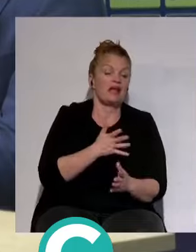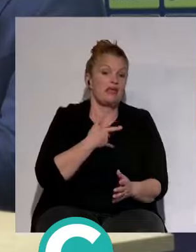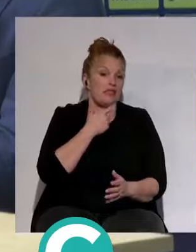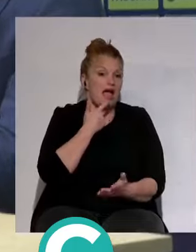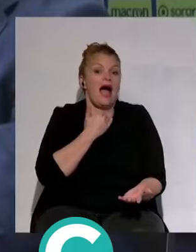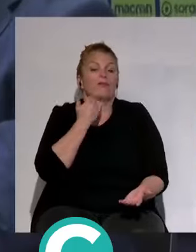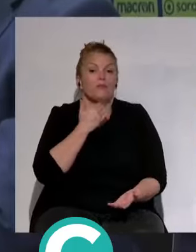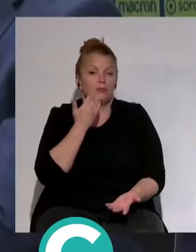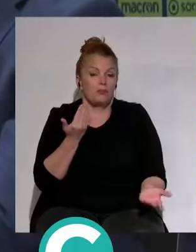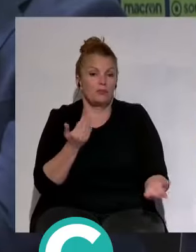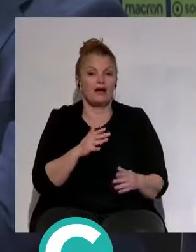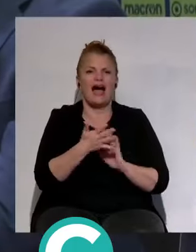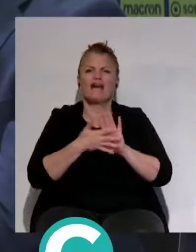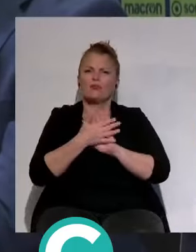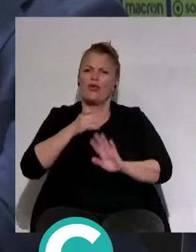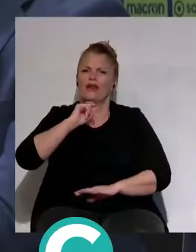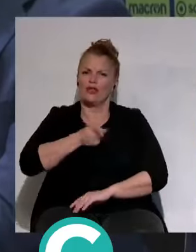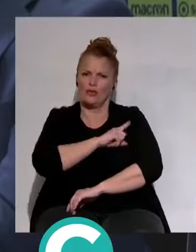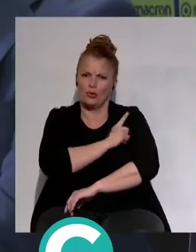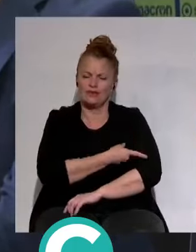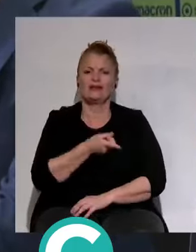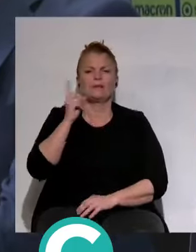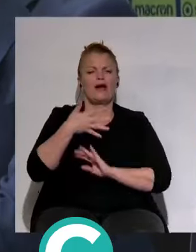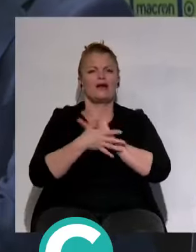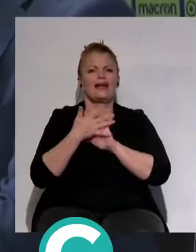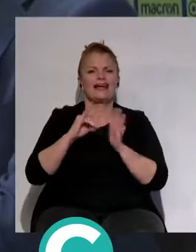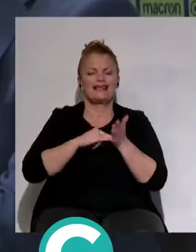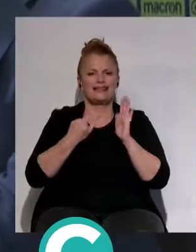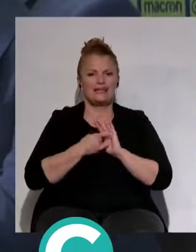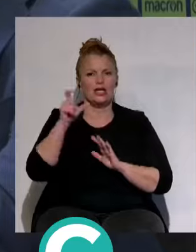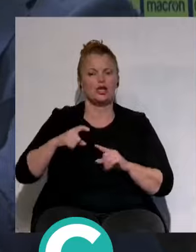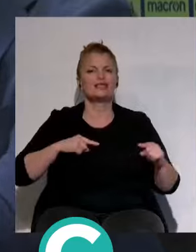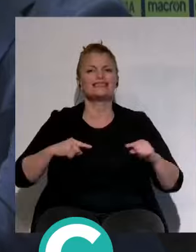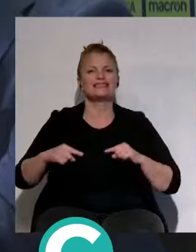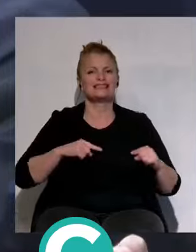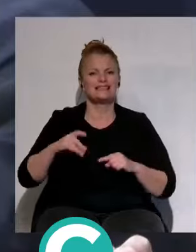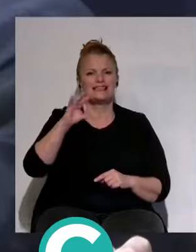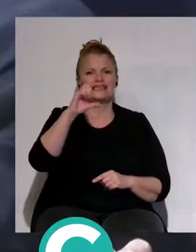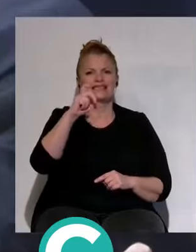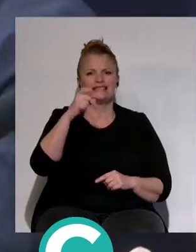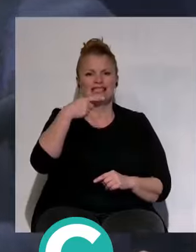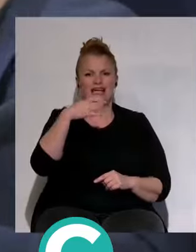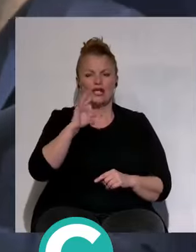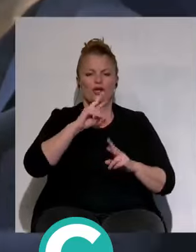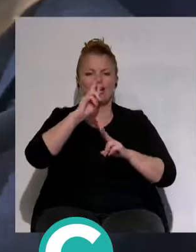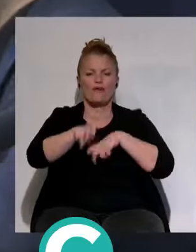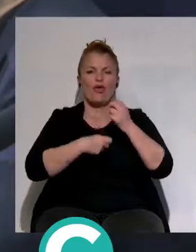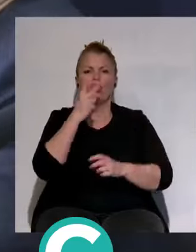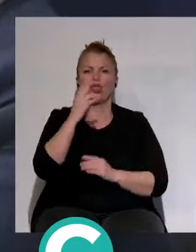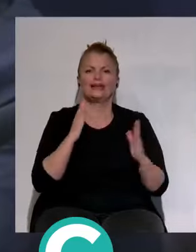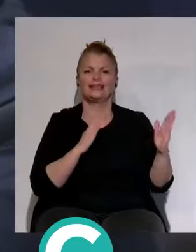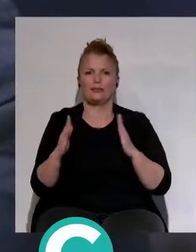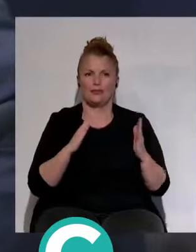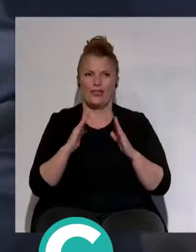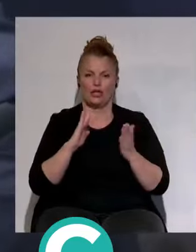Hemos hablado de la dirección deportiva, vamos a hablar también del técnico Sergio González, que recordemos era renovado por dos temporadas el